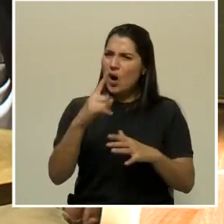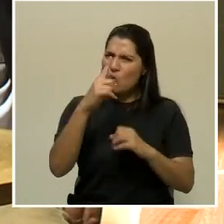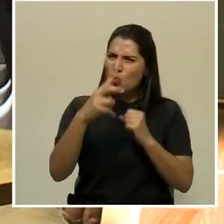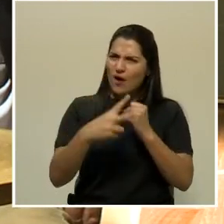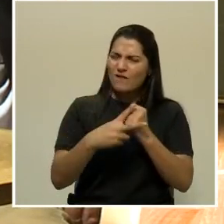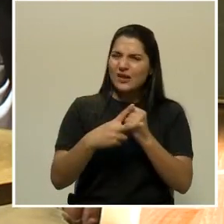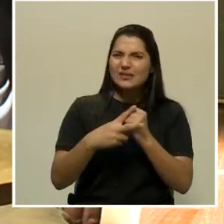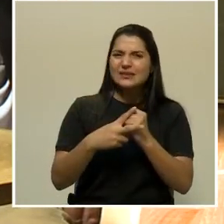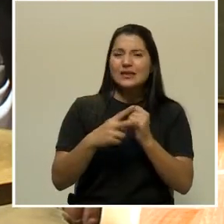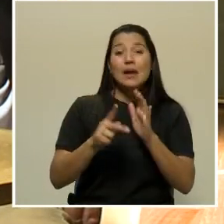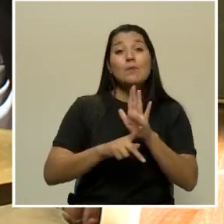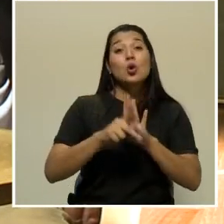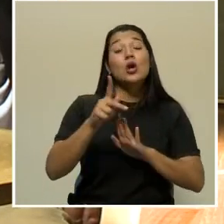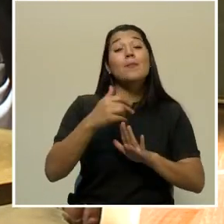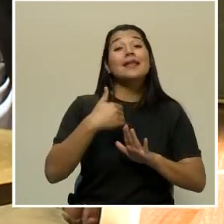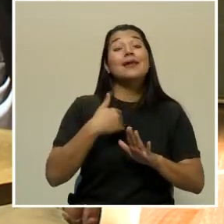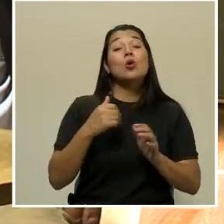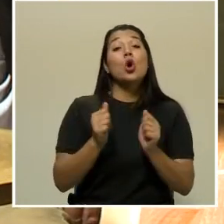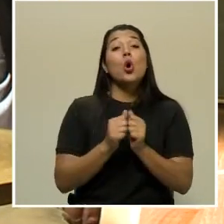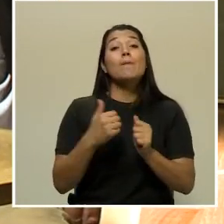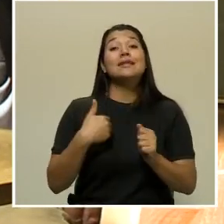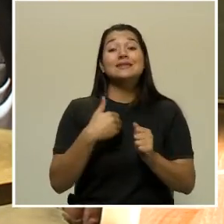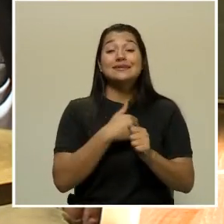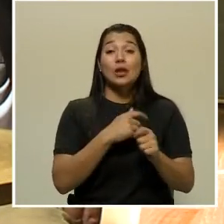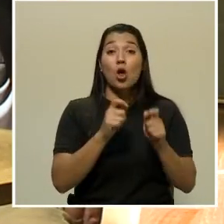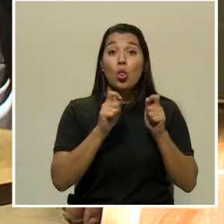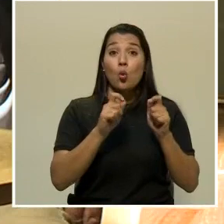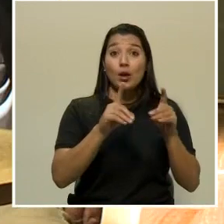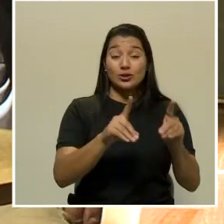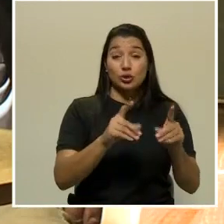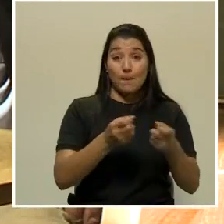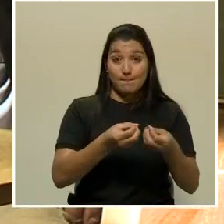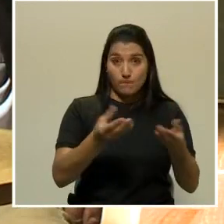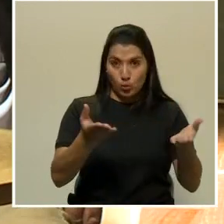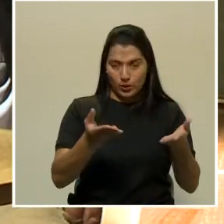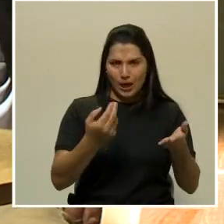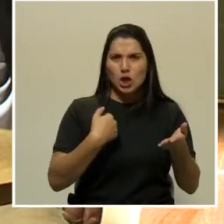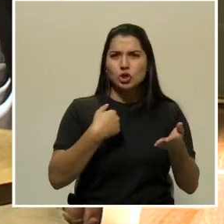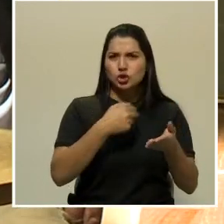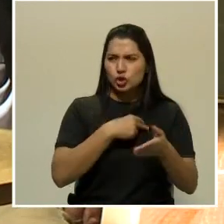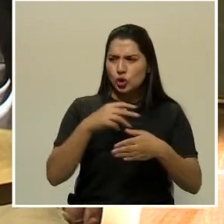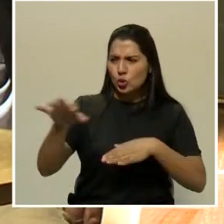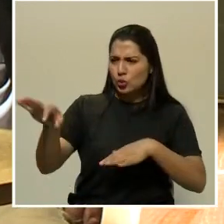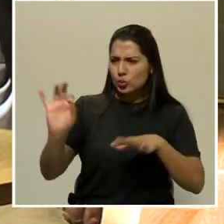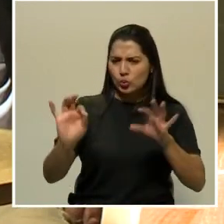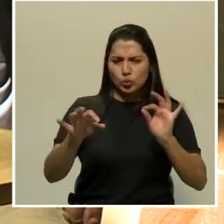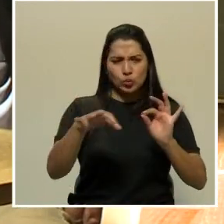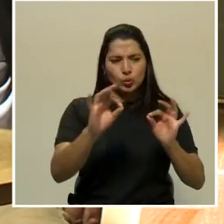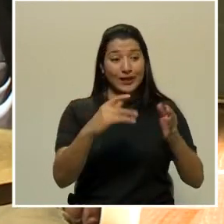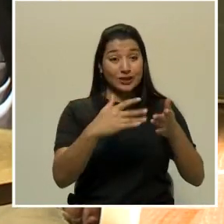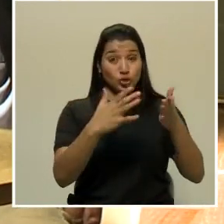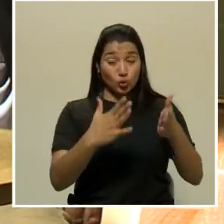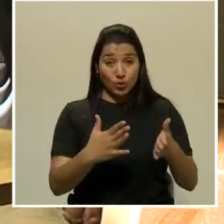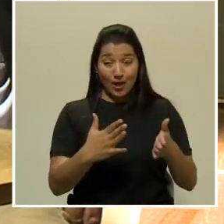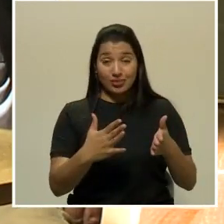programa que tenemos con el Ministerio de Educación Pública, que nosotros traíamos a muchos estudiantes de todo el país al teatro, pero se nos quedaban